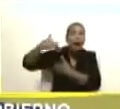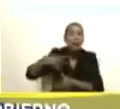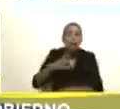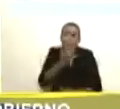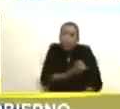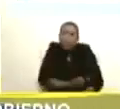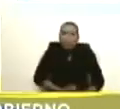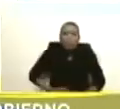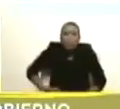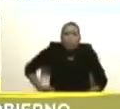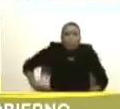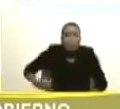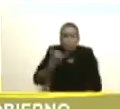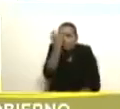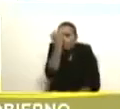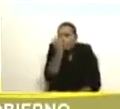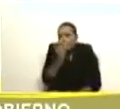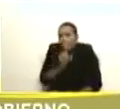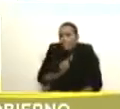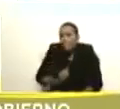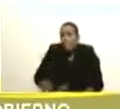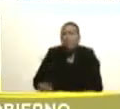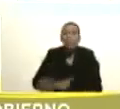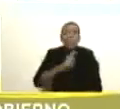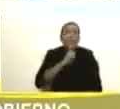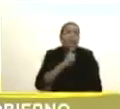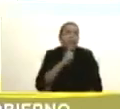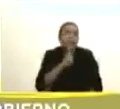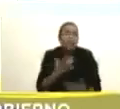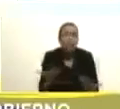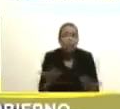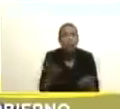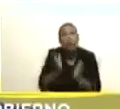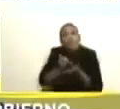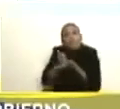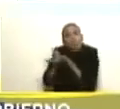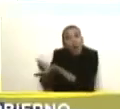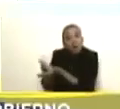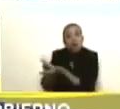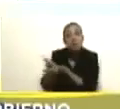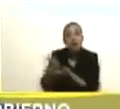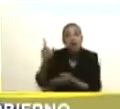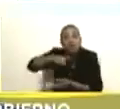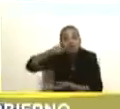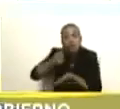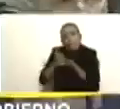desnutrición y cuantas cosas más. Somos un país solidario, que tendemos la mano,